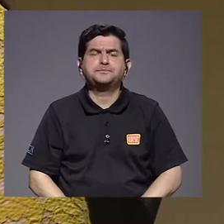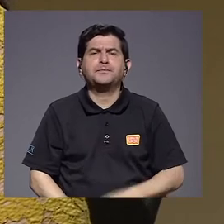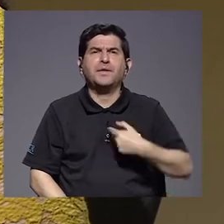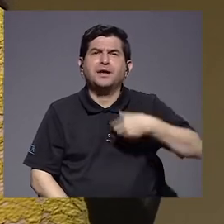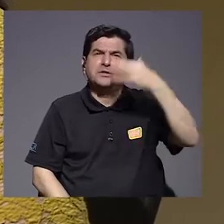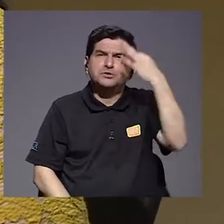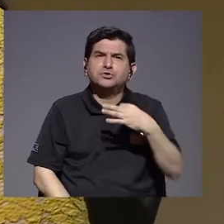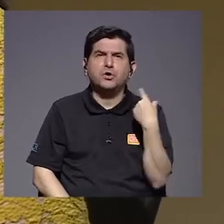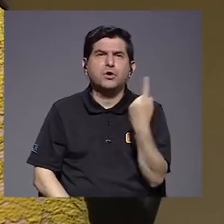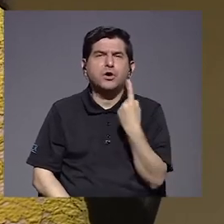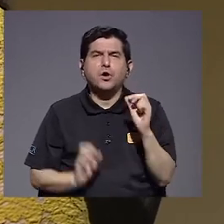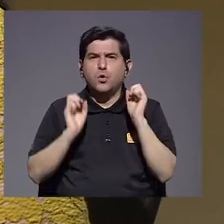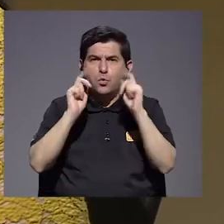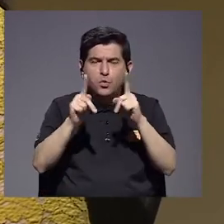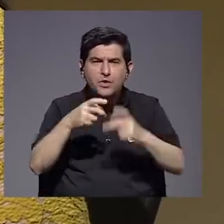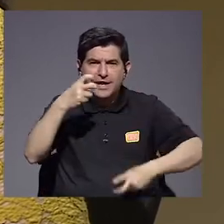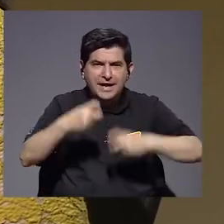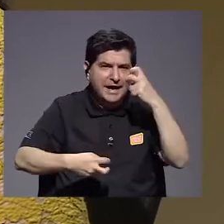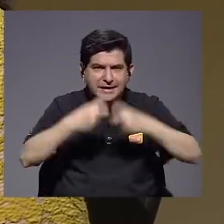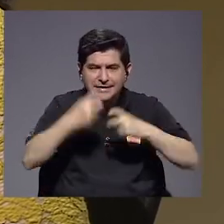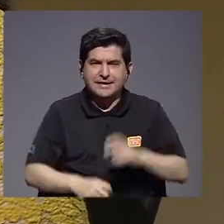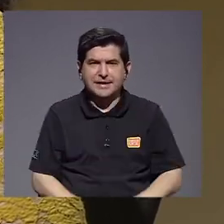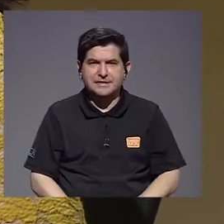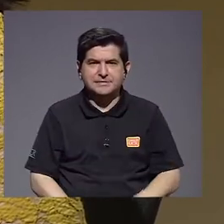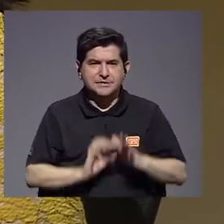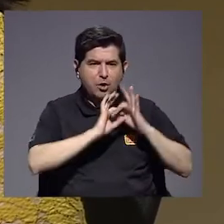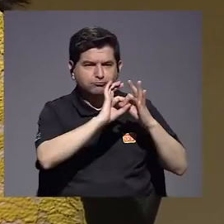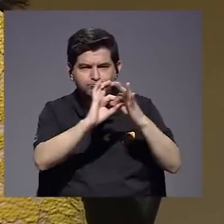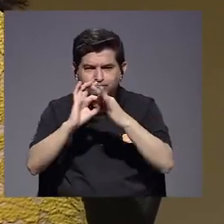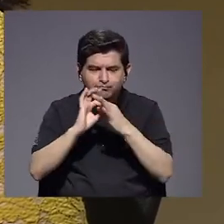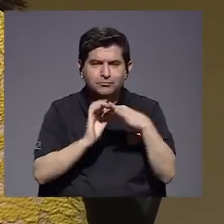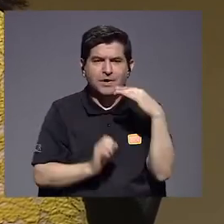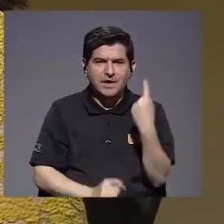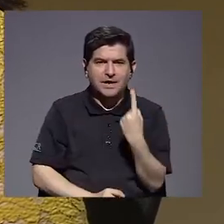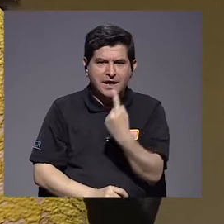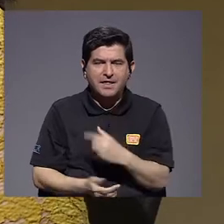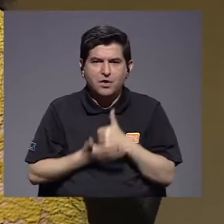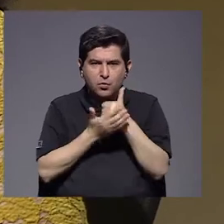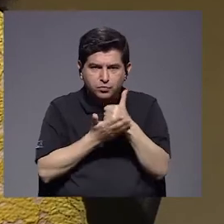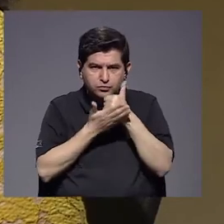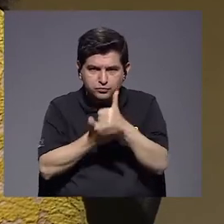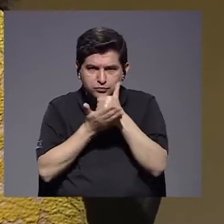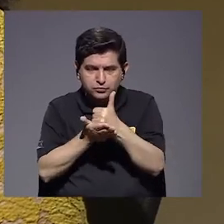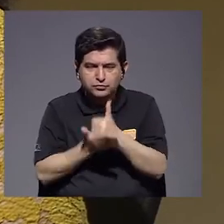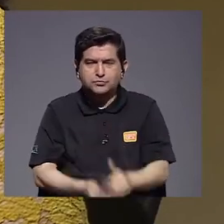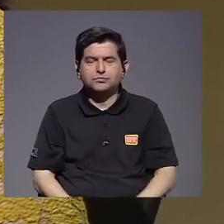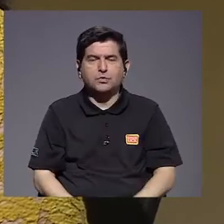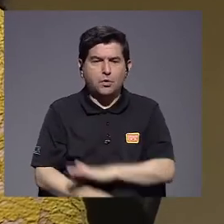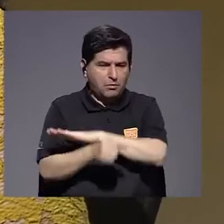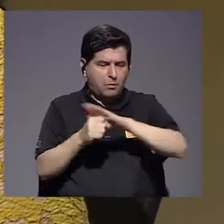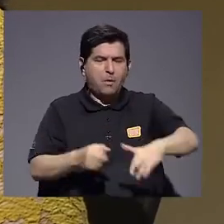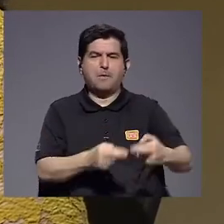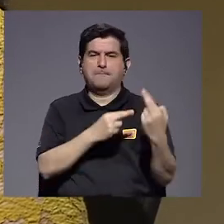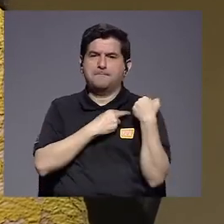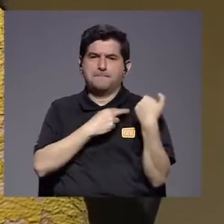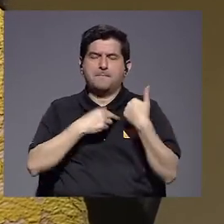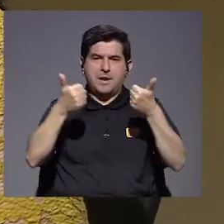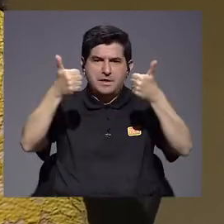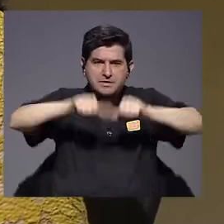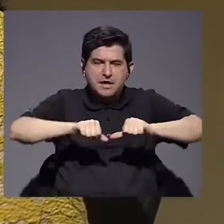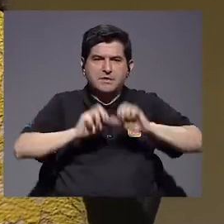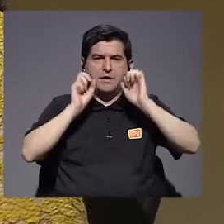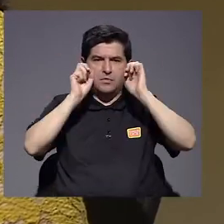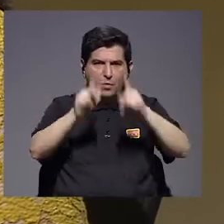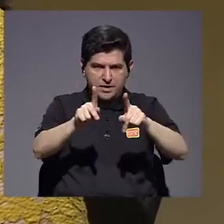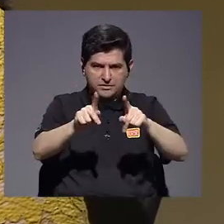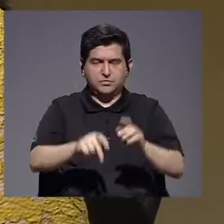Yo creo que la única salida de esta crisis es juntos y juntas y cada uno contribuyendo con absoluta responsabilidad de acuerdo a sus